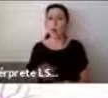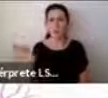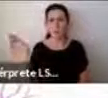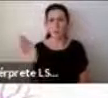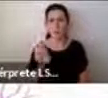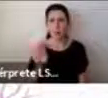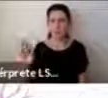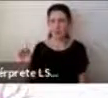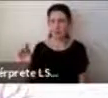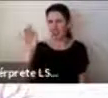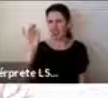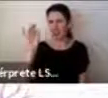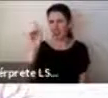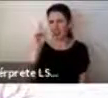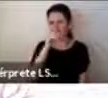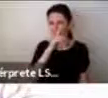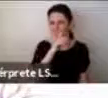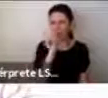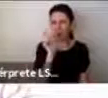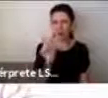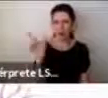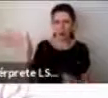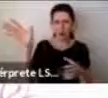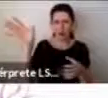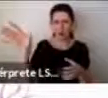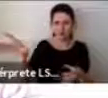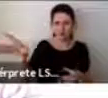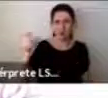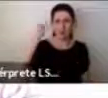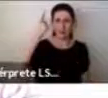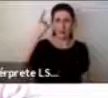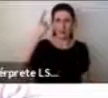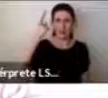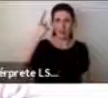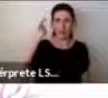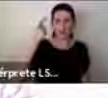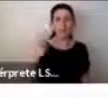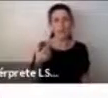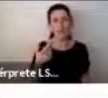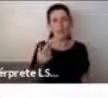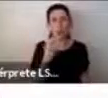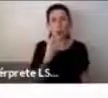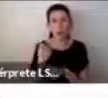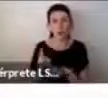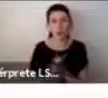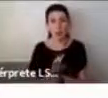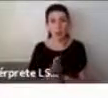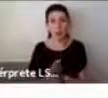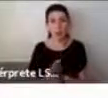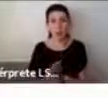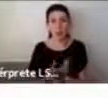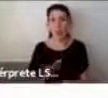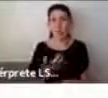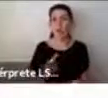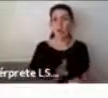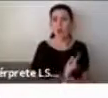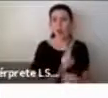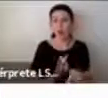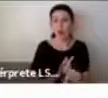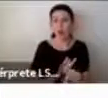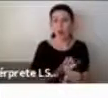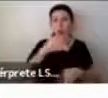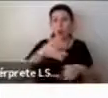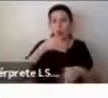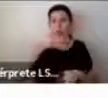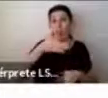conceptos que eran bastante complejos. Más o menos como nos veíamos en la hora de presentación, era un poco así, con un montón de papeles,